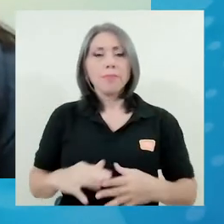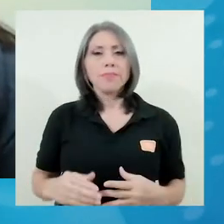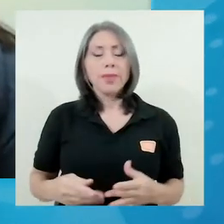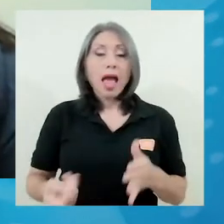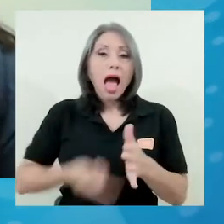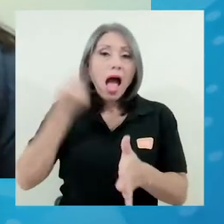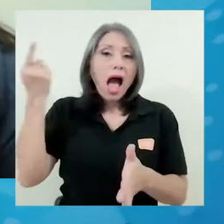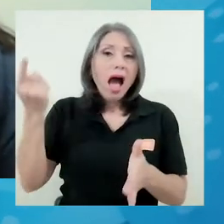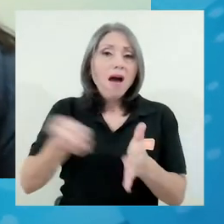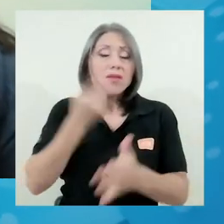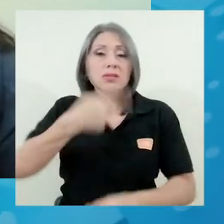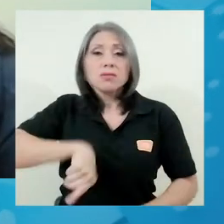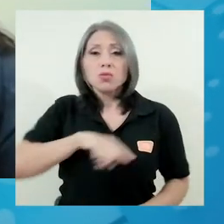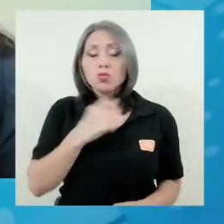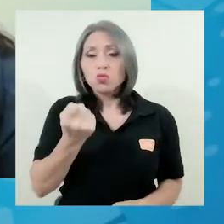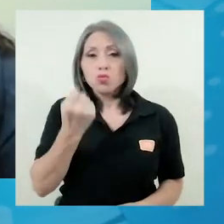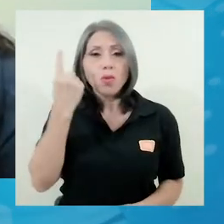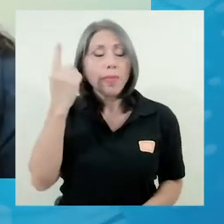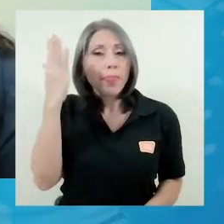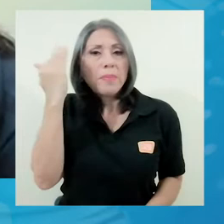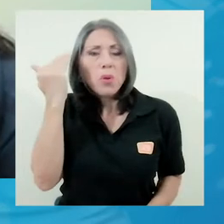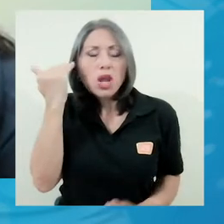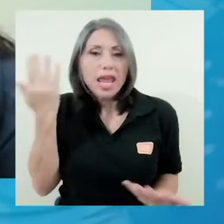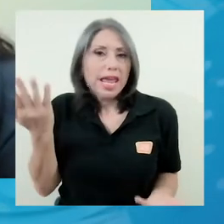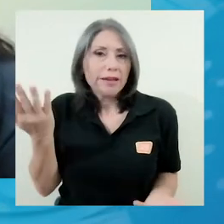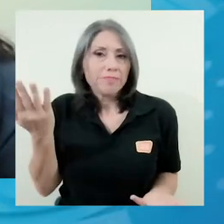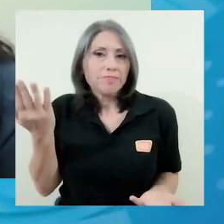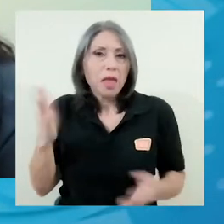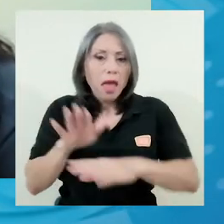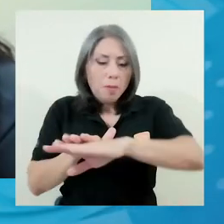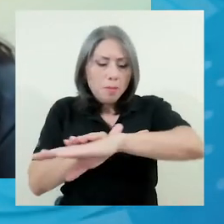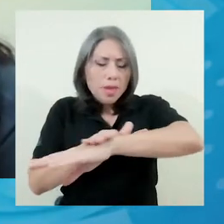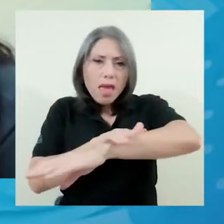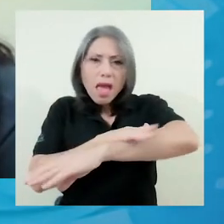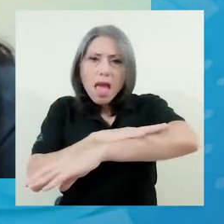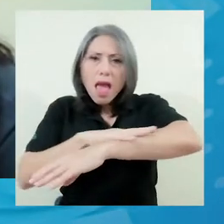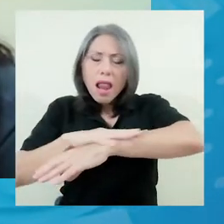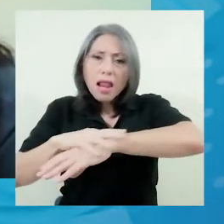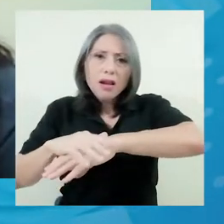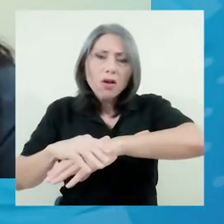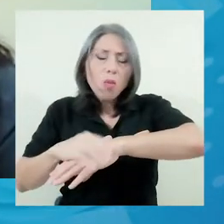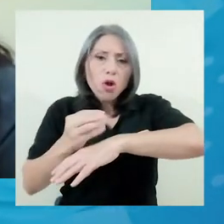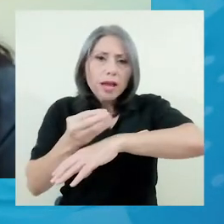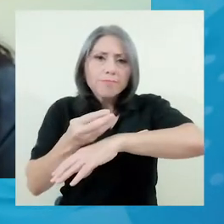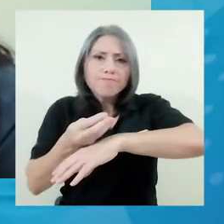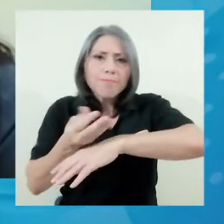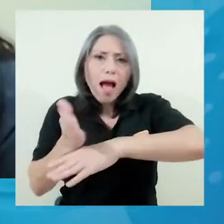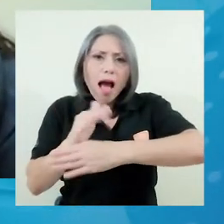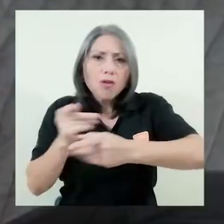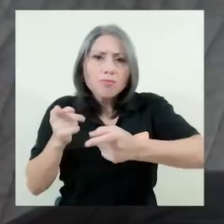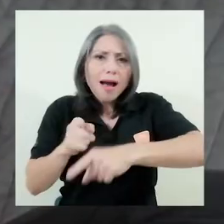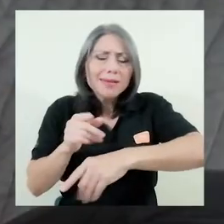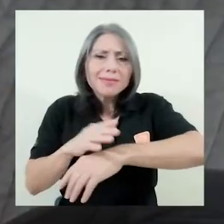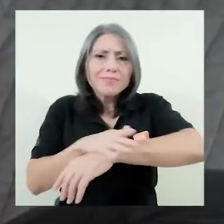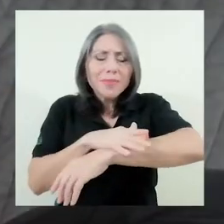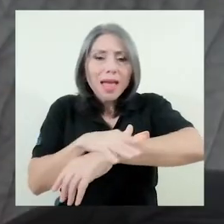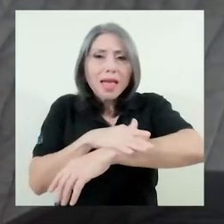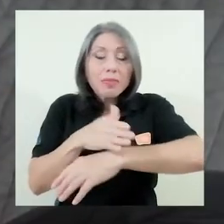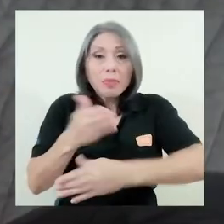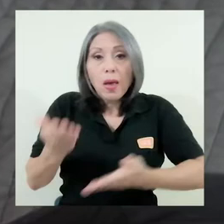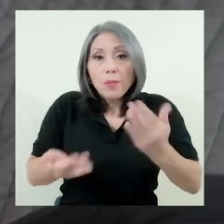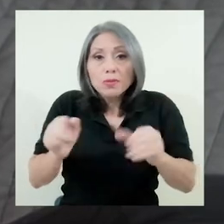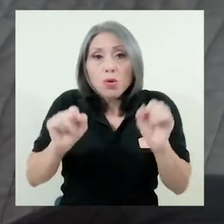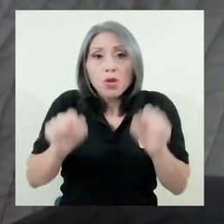A veces no entendemos por qué. Si nuestra piel es muy reactiva, por ejemplo, podríamos